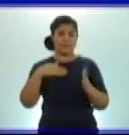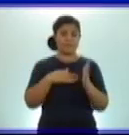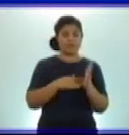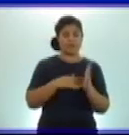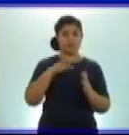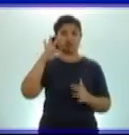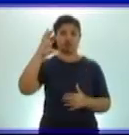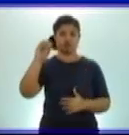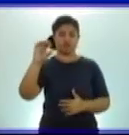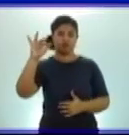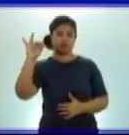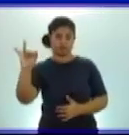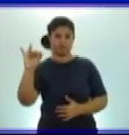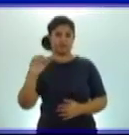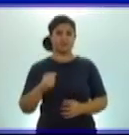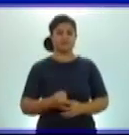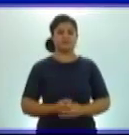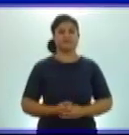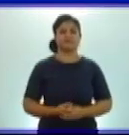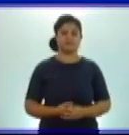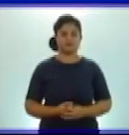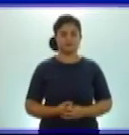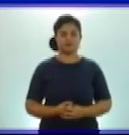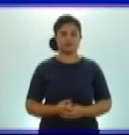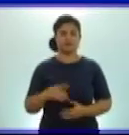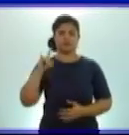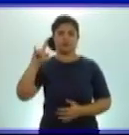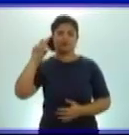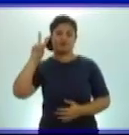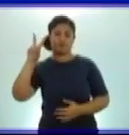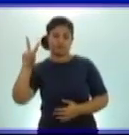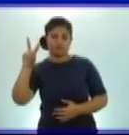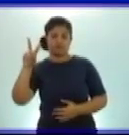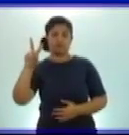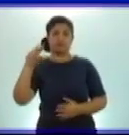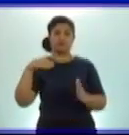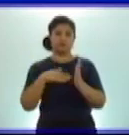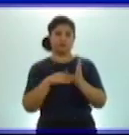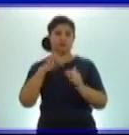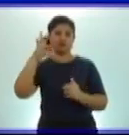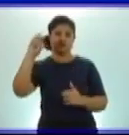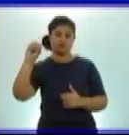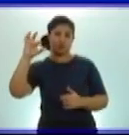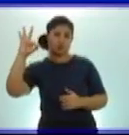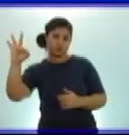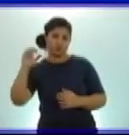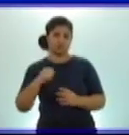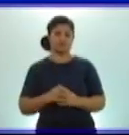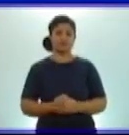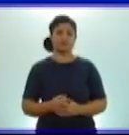.808. 92.809.